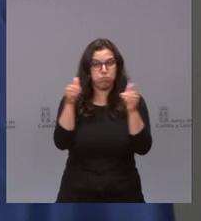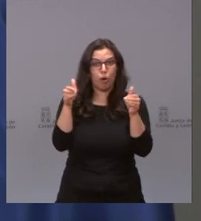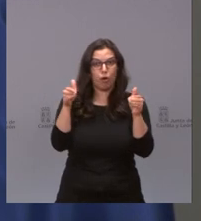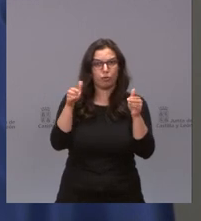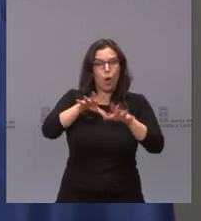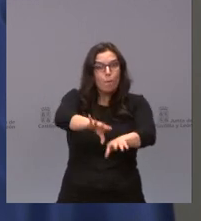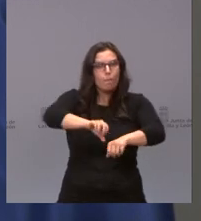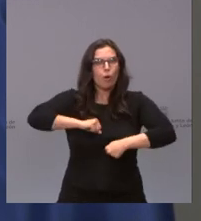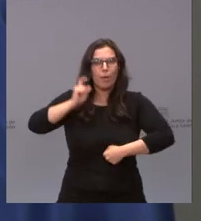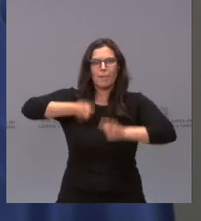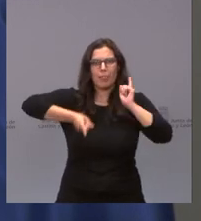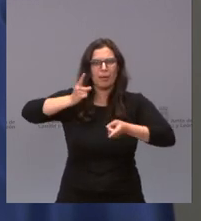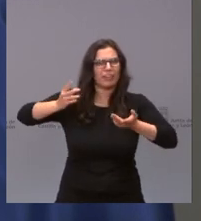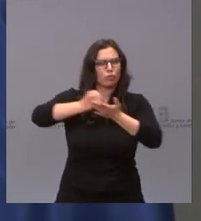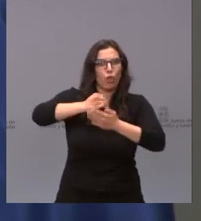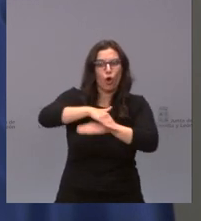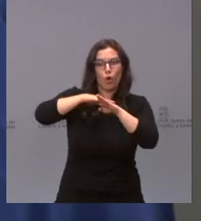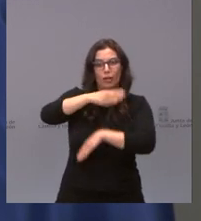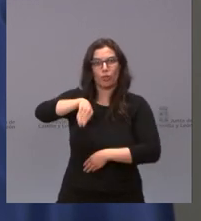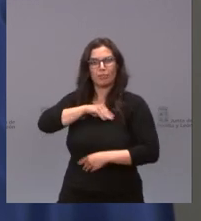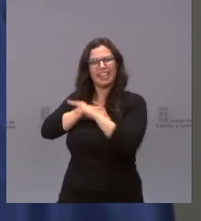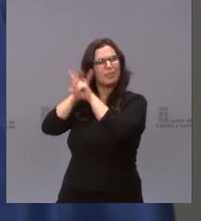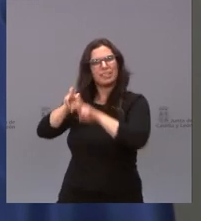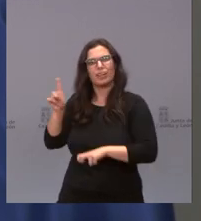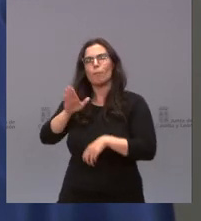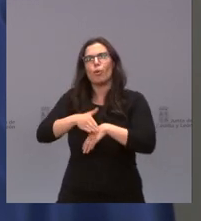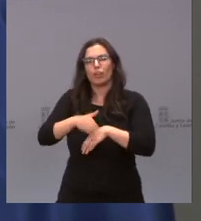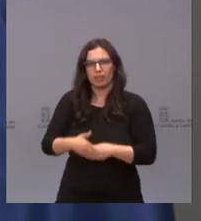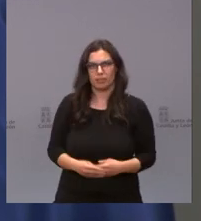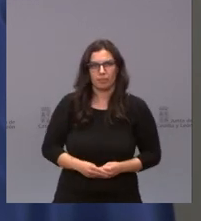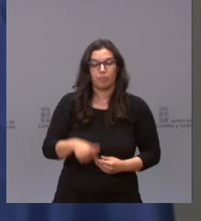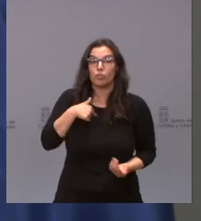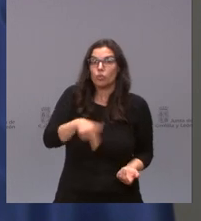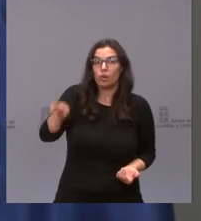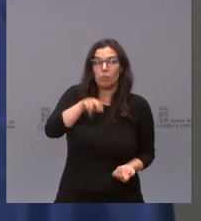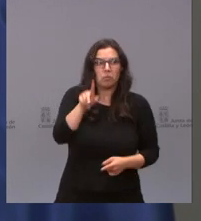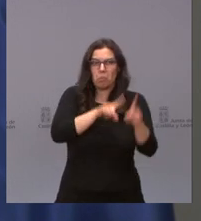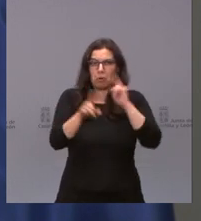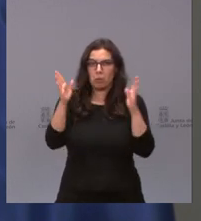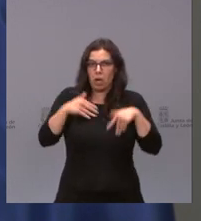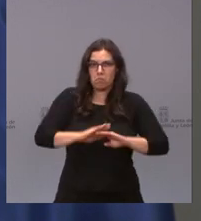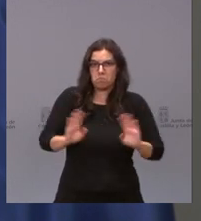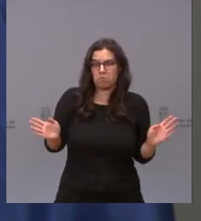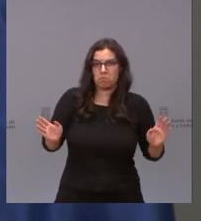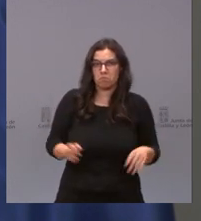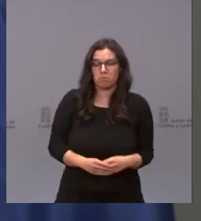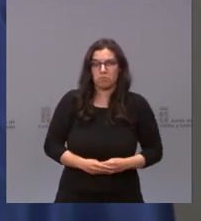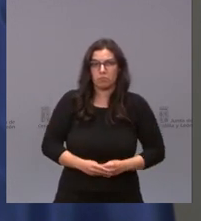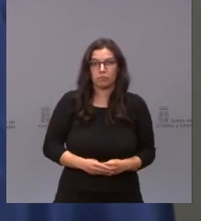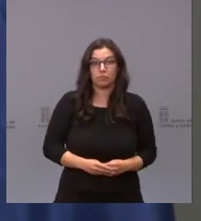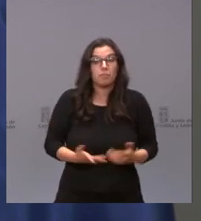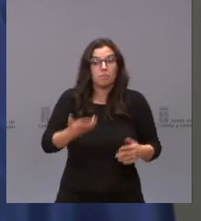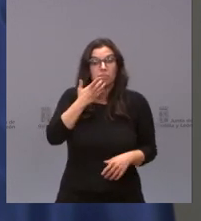Gobierno? Que ahora hay que tomar decisiones. No se hace esta investigación. Insisto, no tenemos ningún problema y de hecho si la